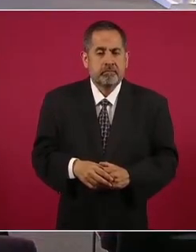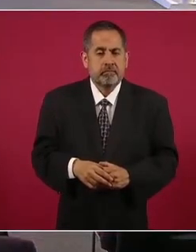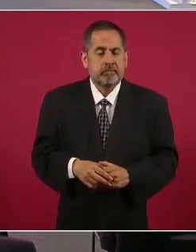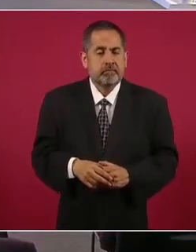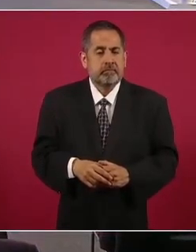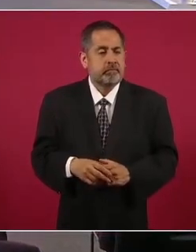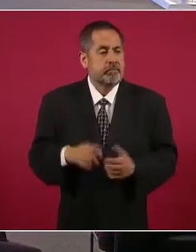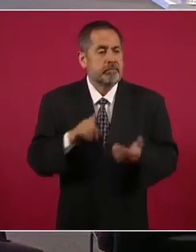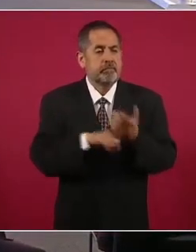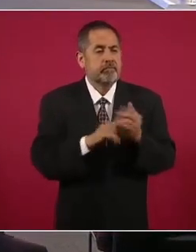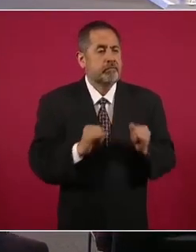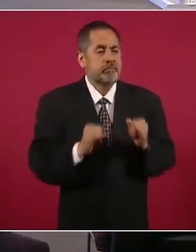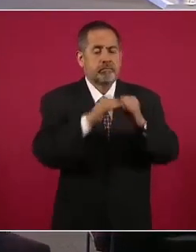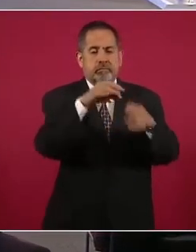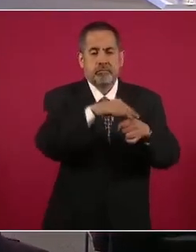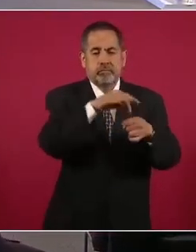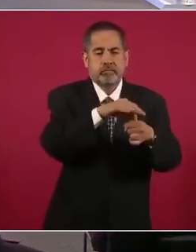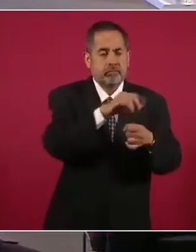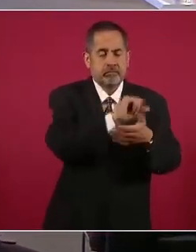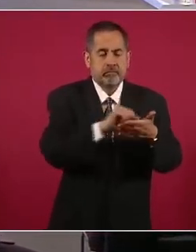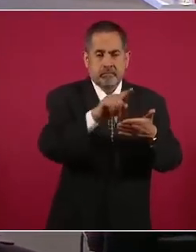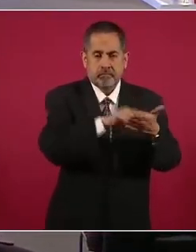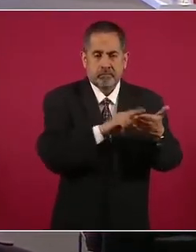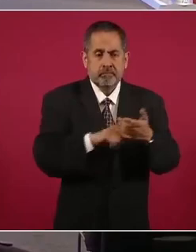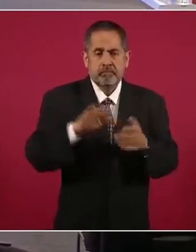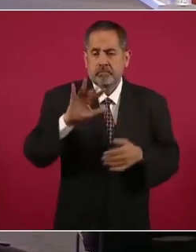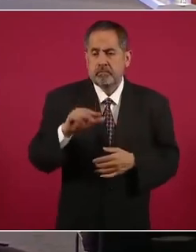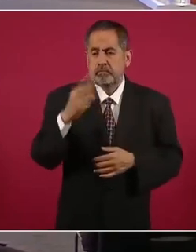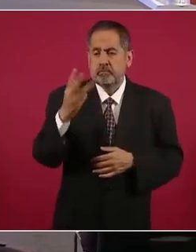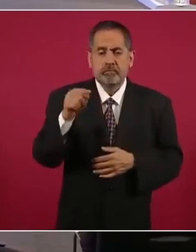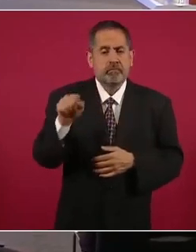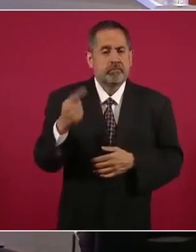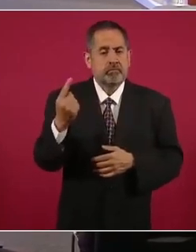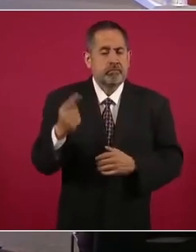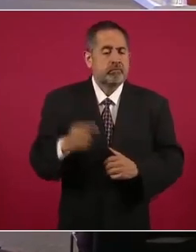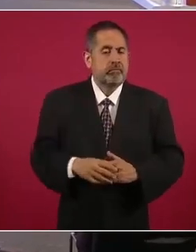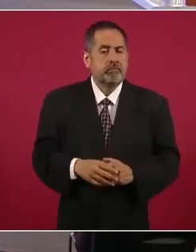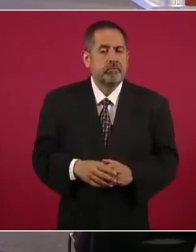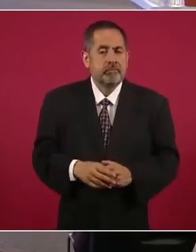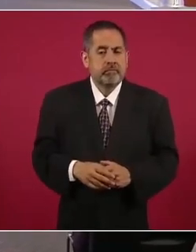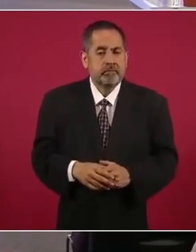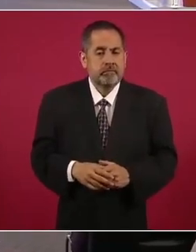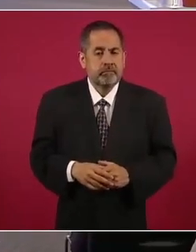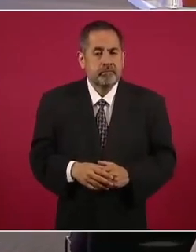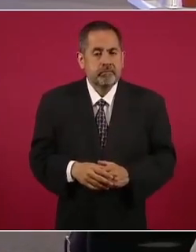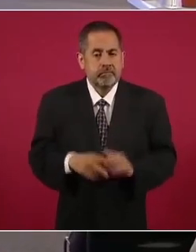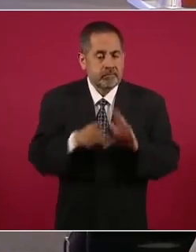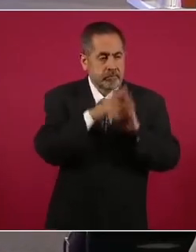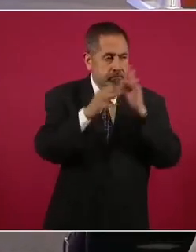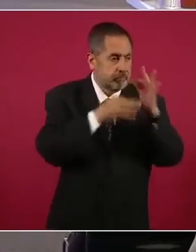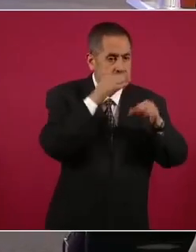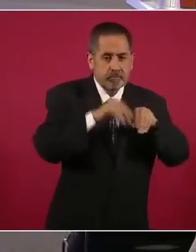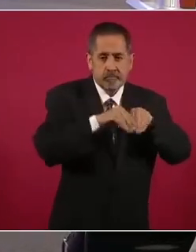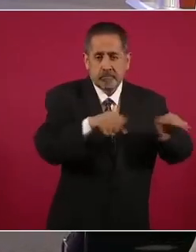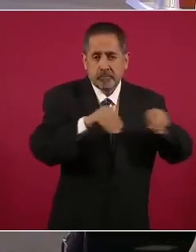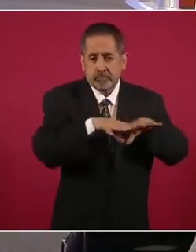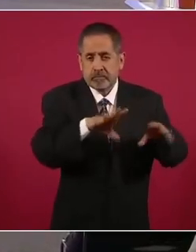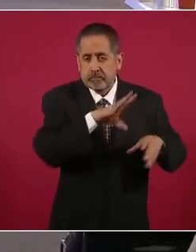instituciones electorales, 53.1, medios de comunicación,